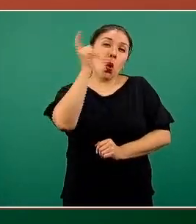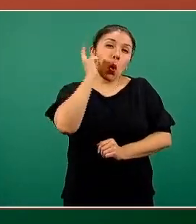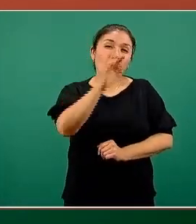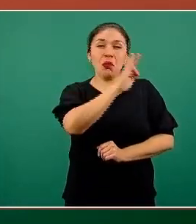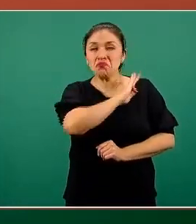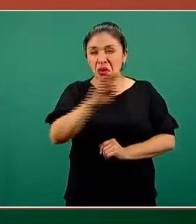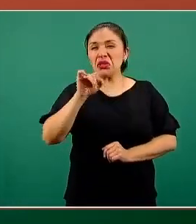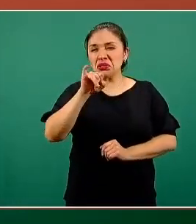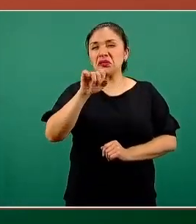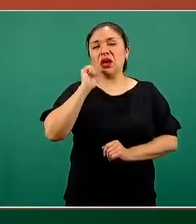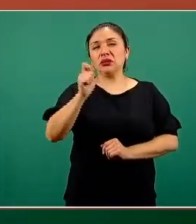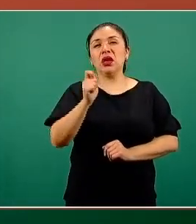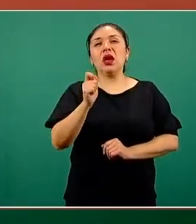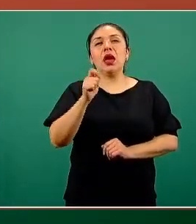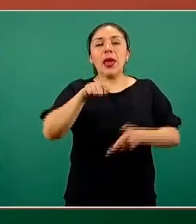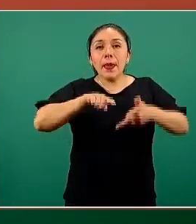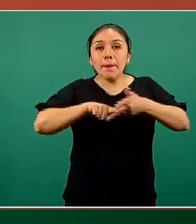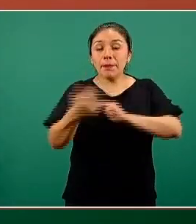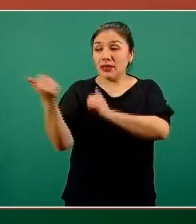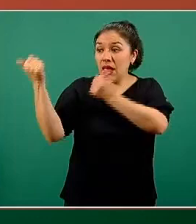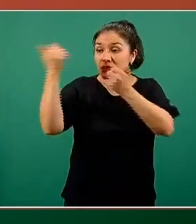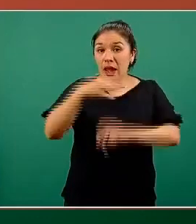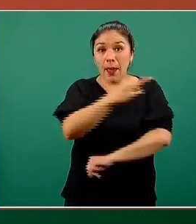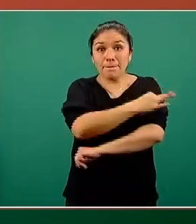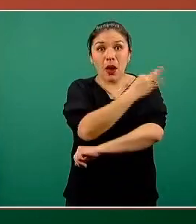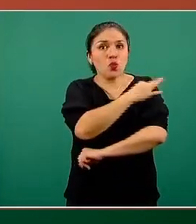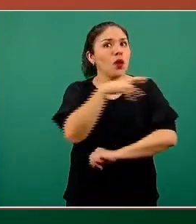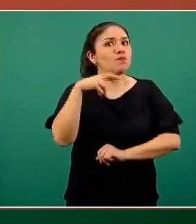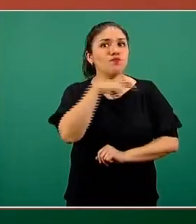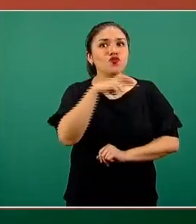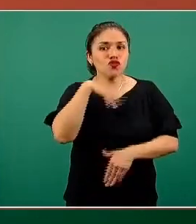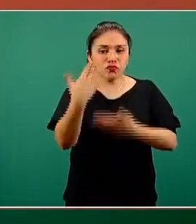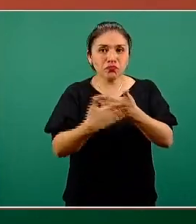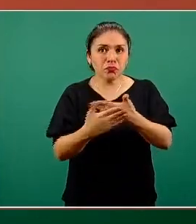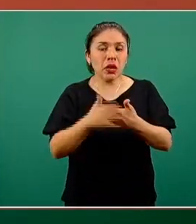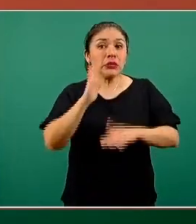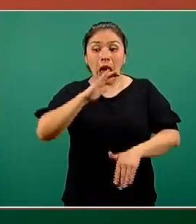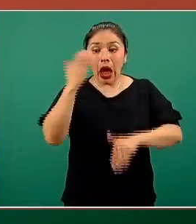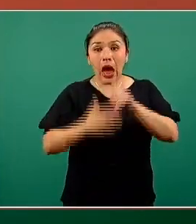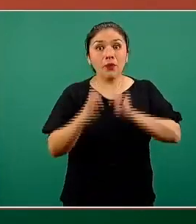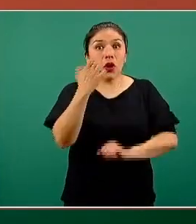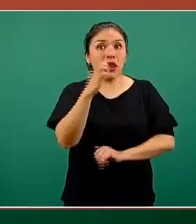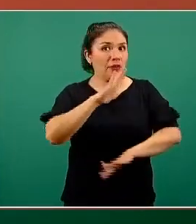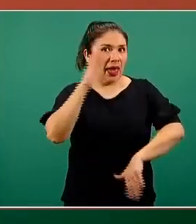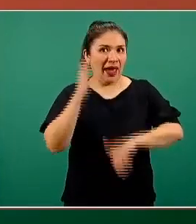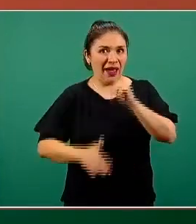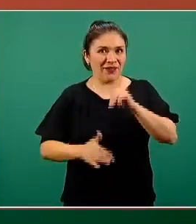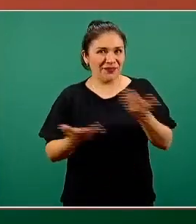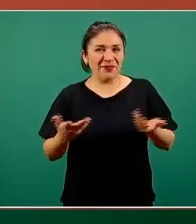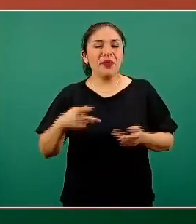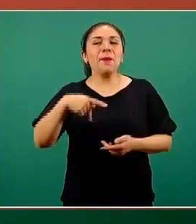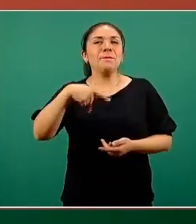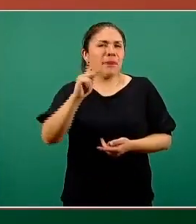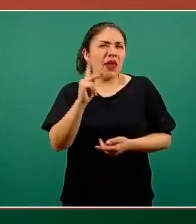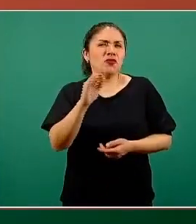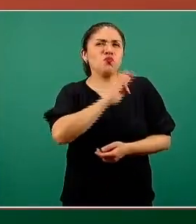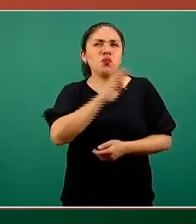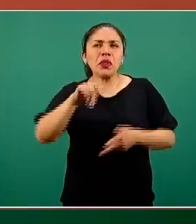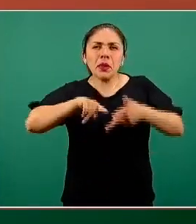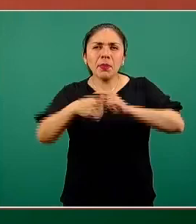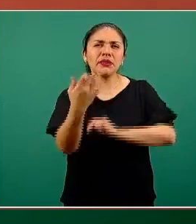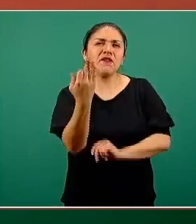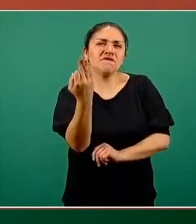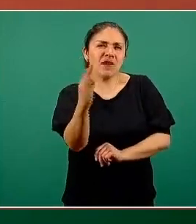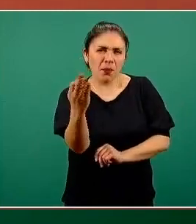posible es que empecemos a tener vacuna de manera inmediata. Ya se ha acabado el mes de enero, pero tempranamente en el mes de